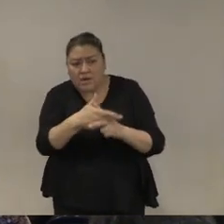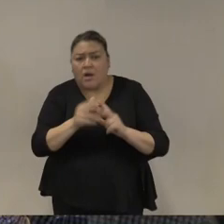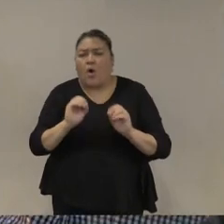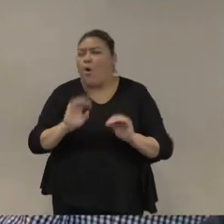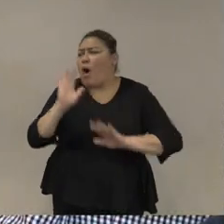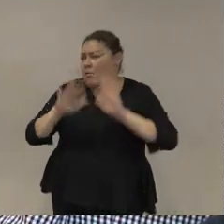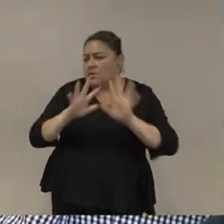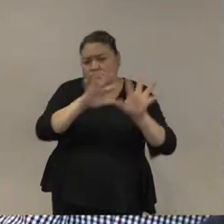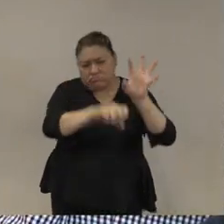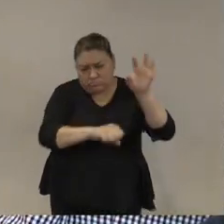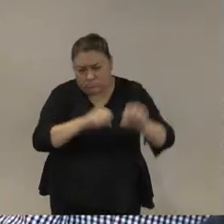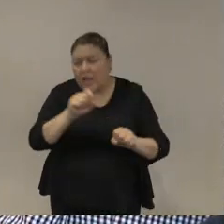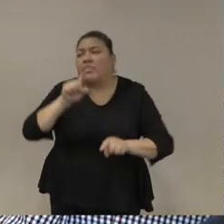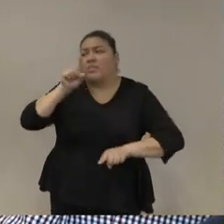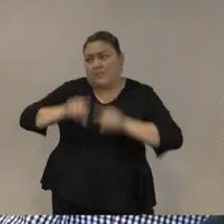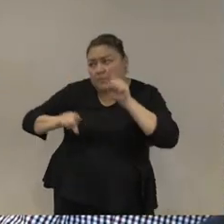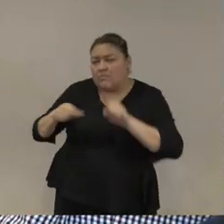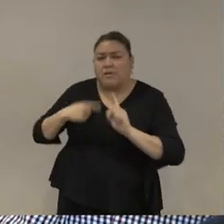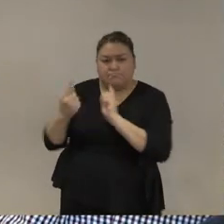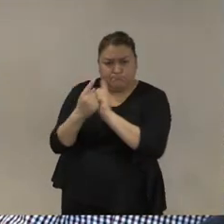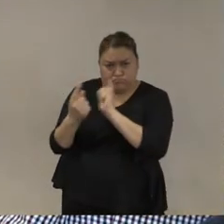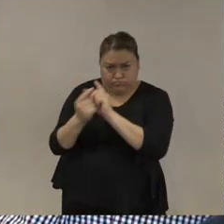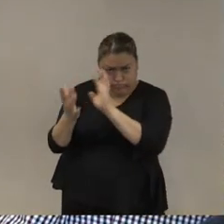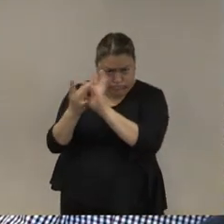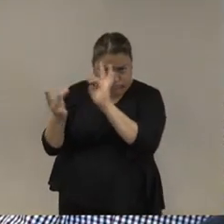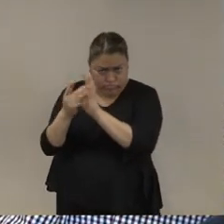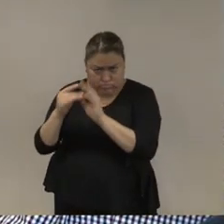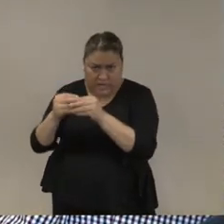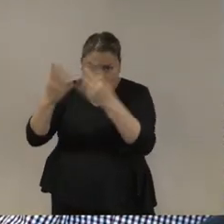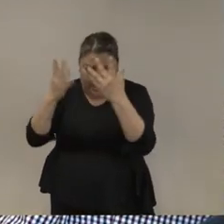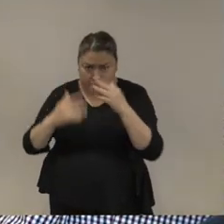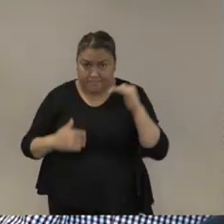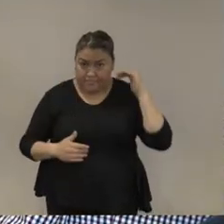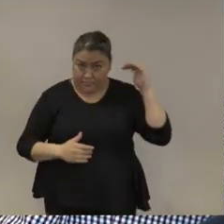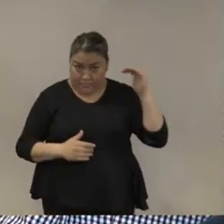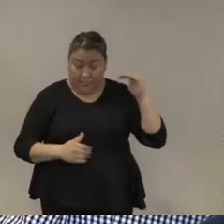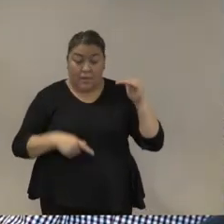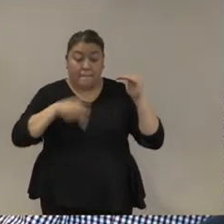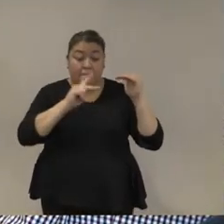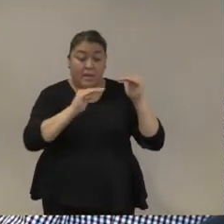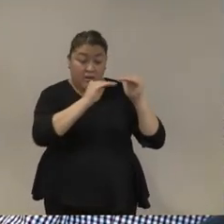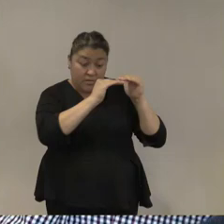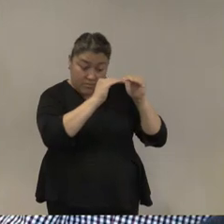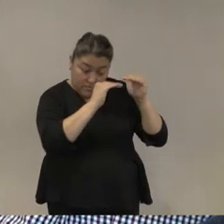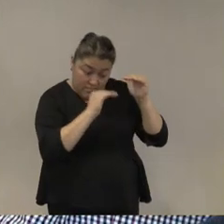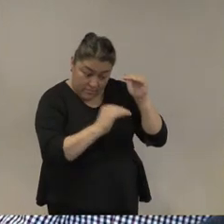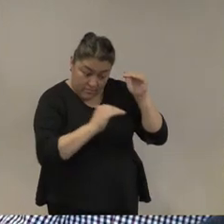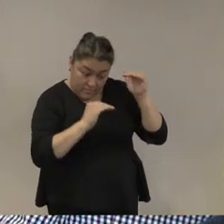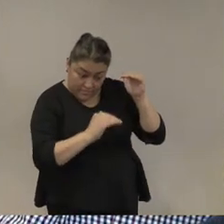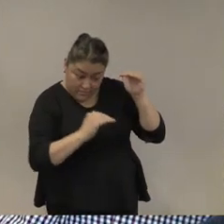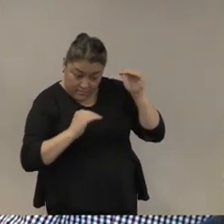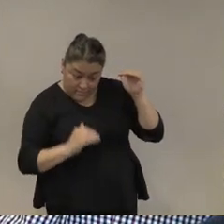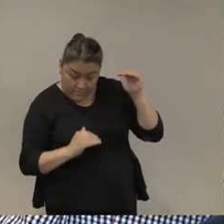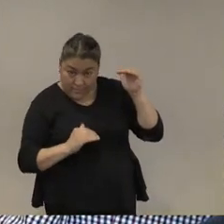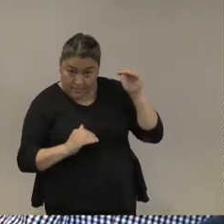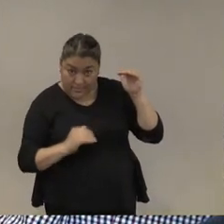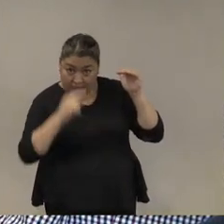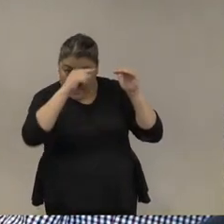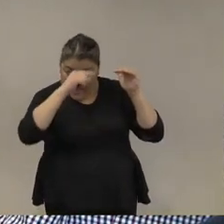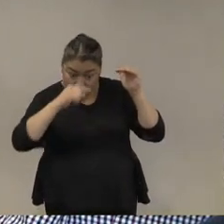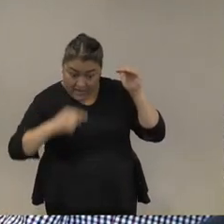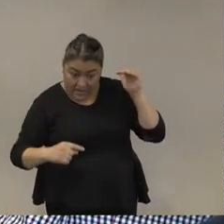por otro lado los militares de diferentes niveles jerárquicos